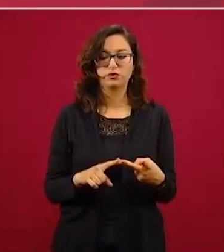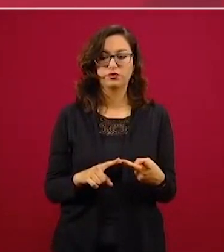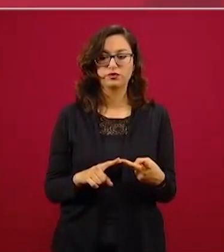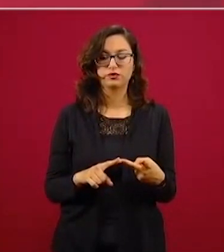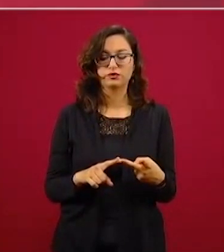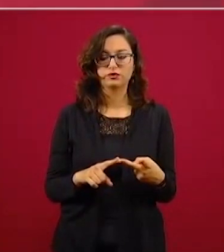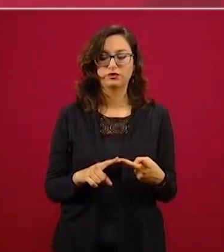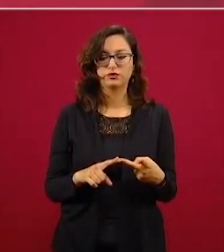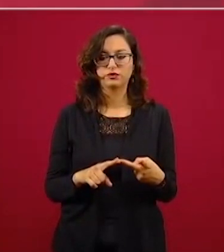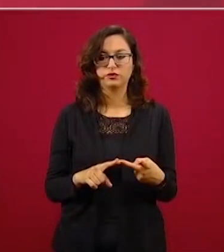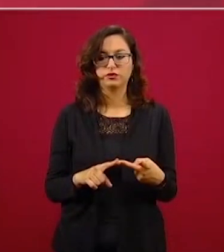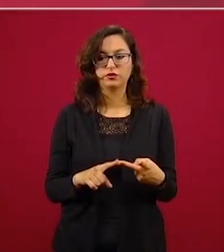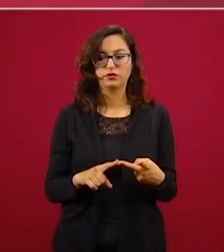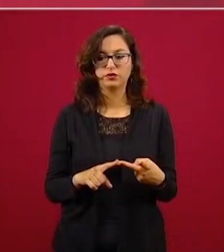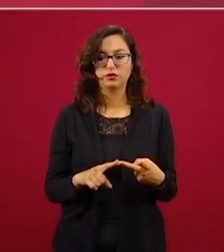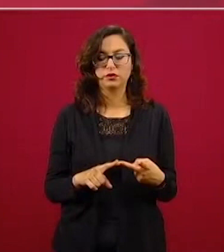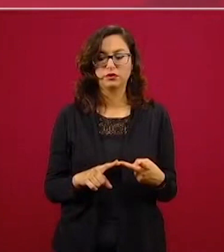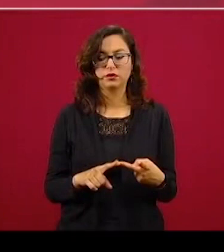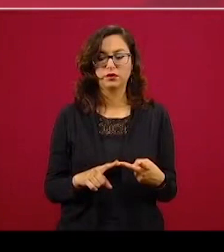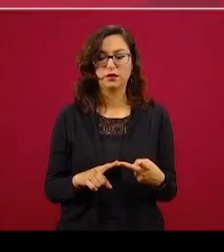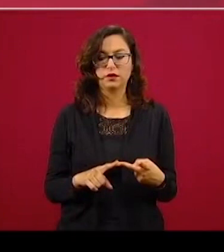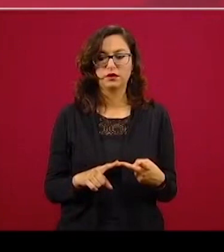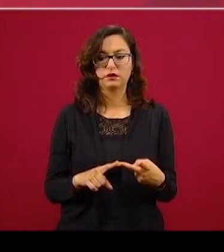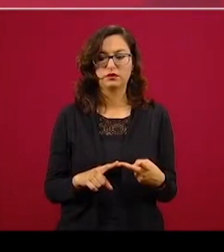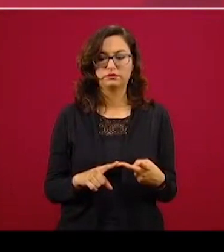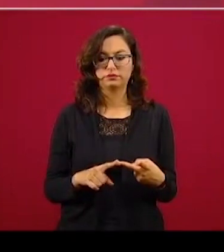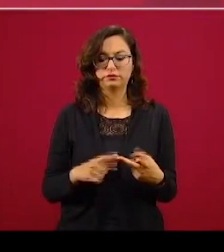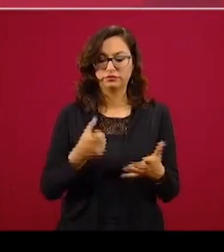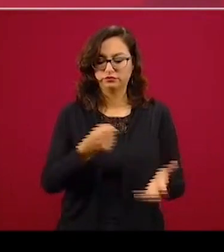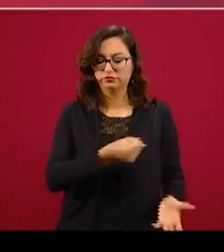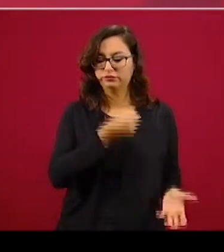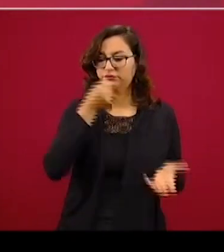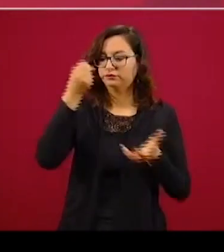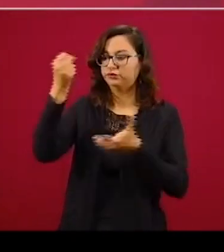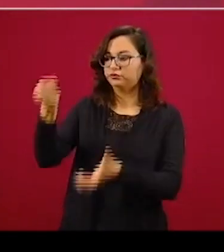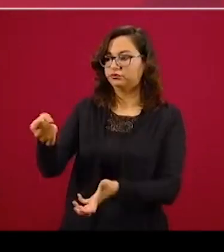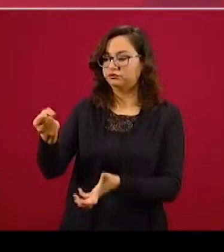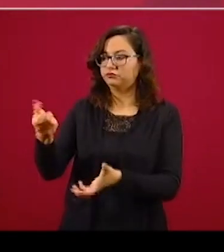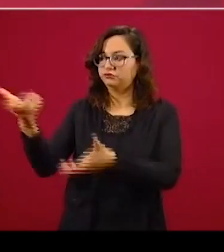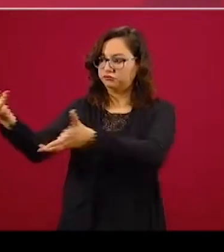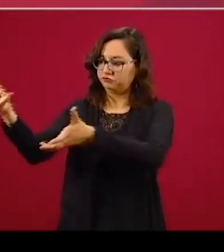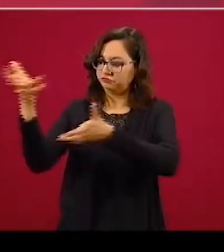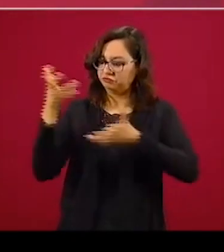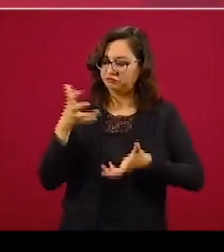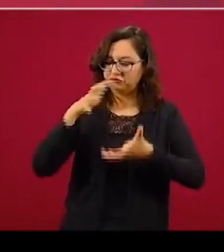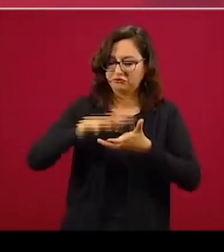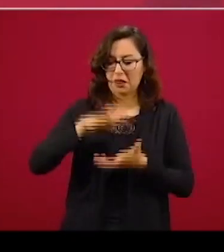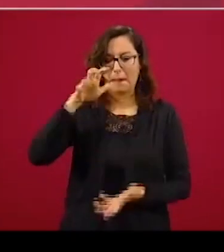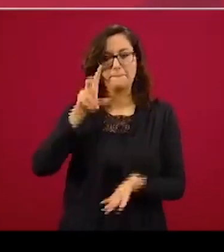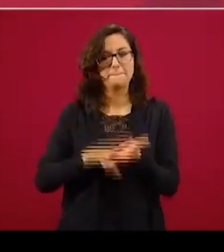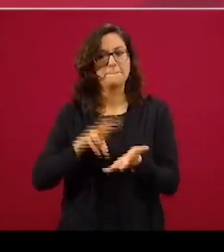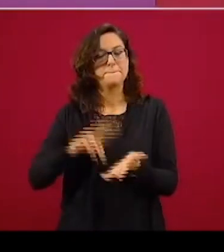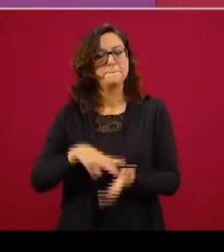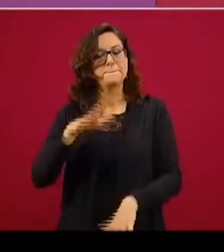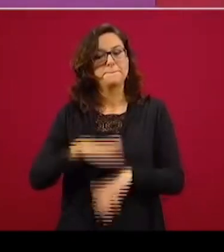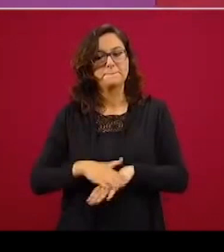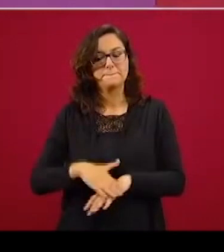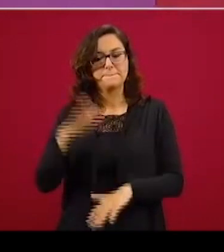el valor más alto por el dinero que se va a invertir por parte de México. Entonces, licitación por encargo.